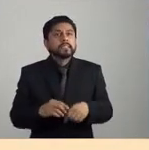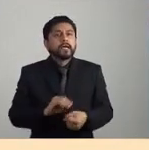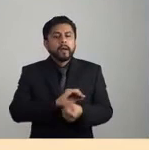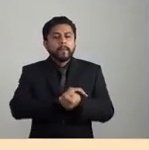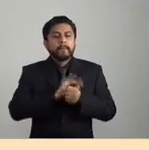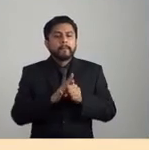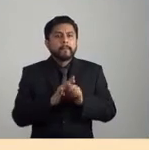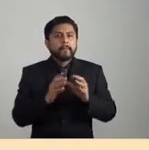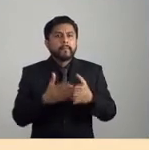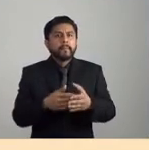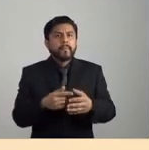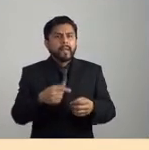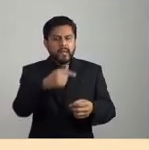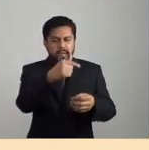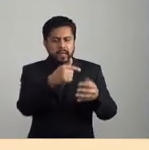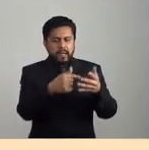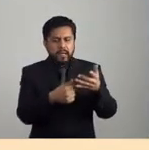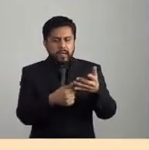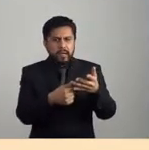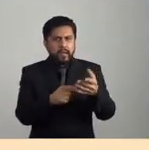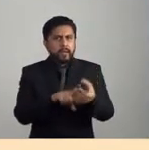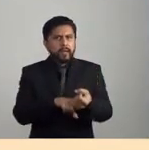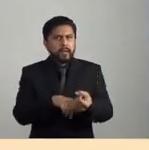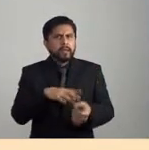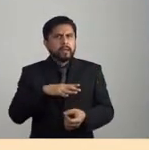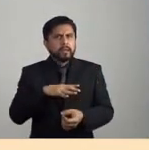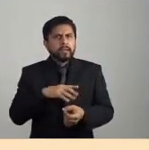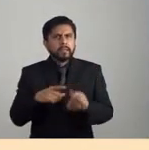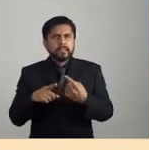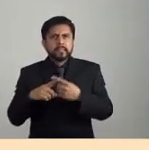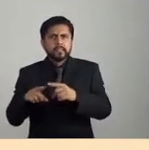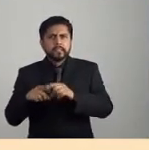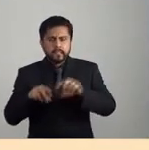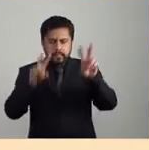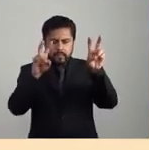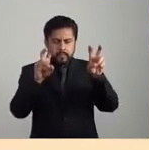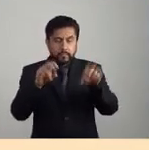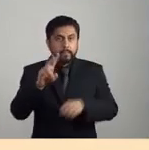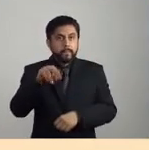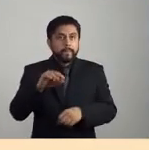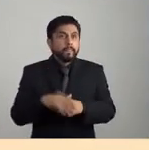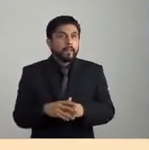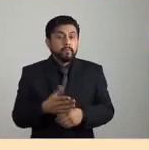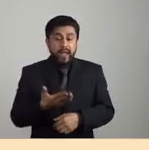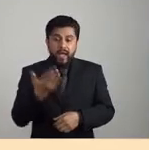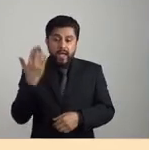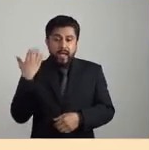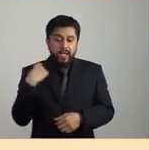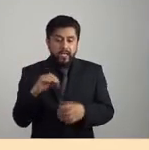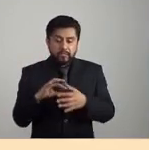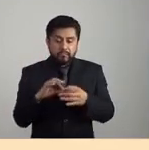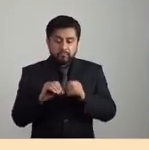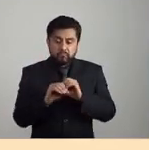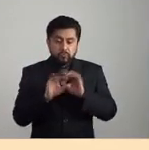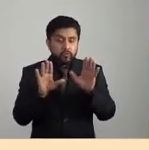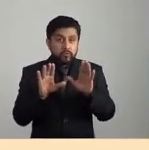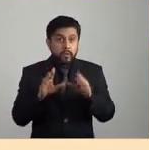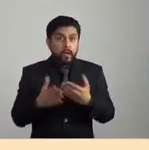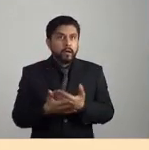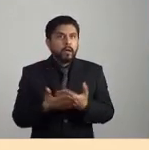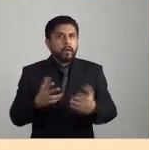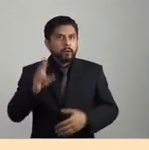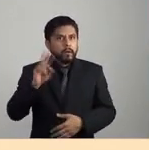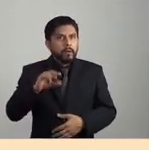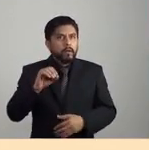es un contenido que yo creo que no había estado tan nítido como lo está ahora en